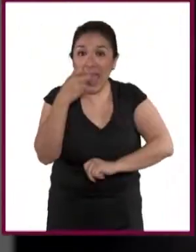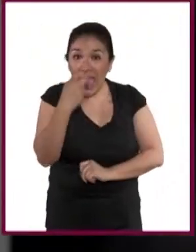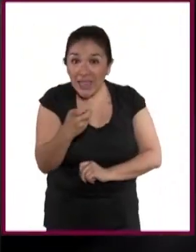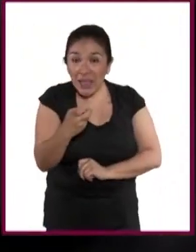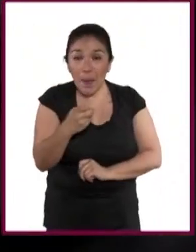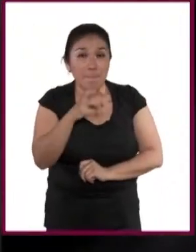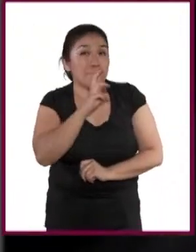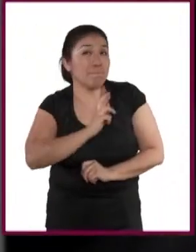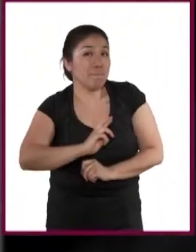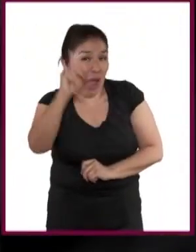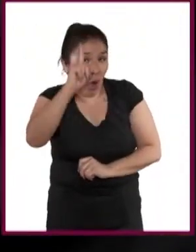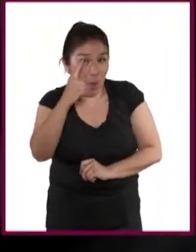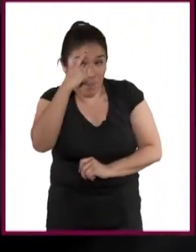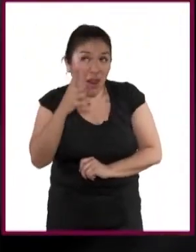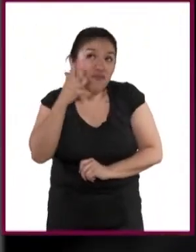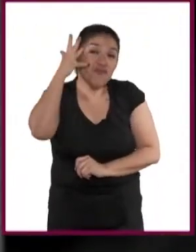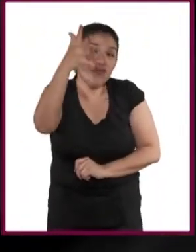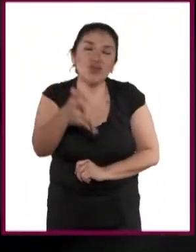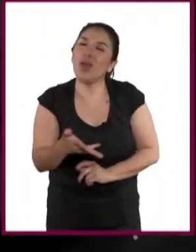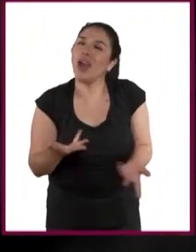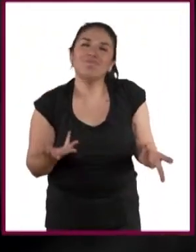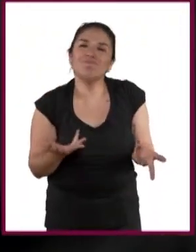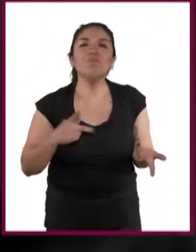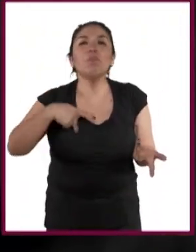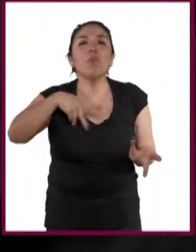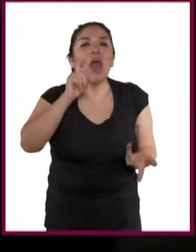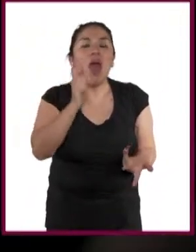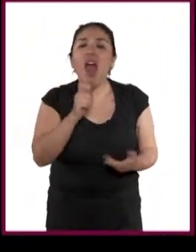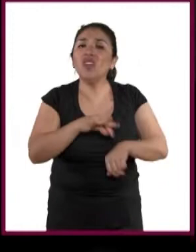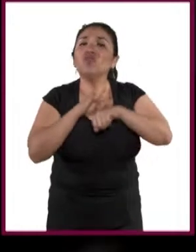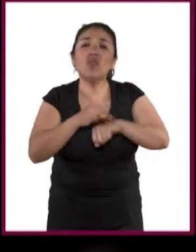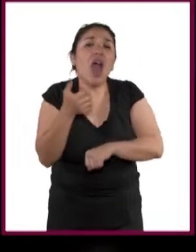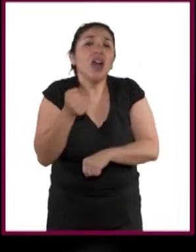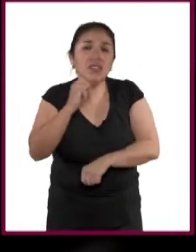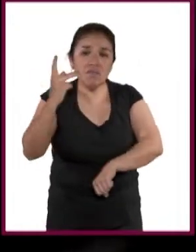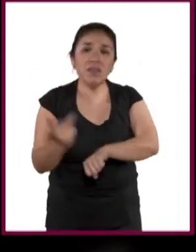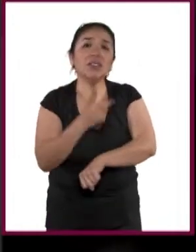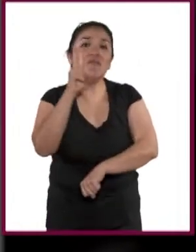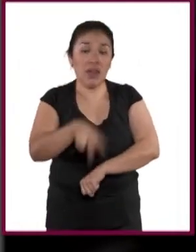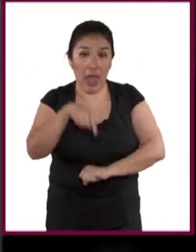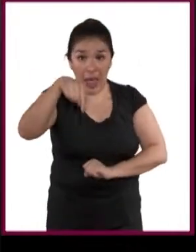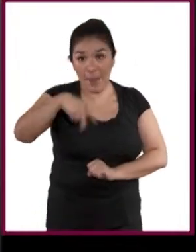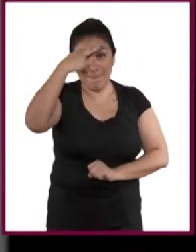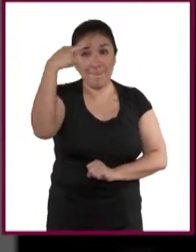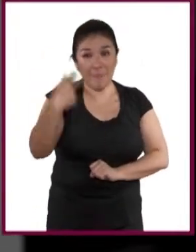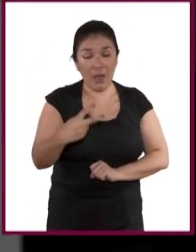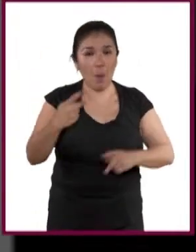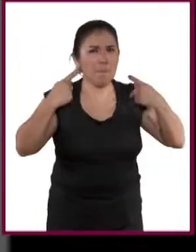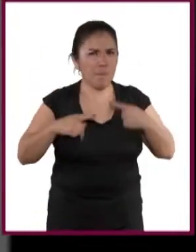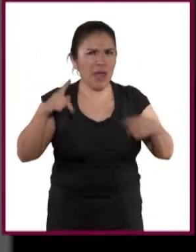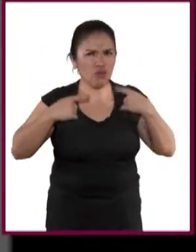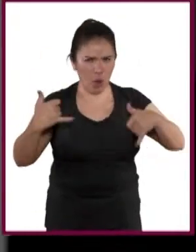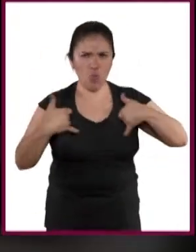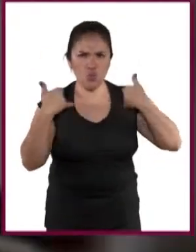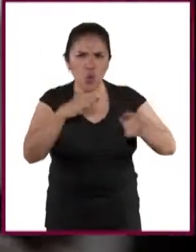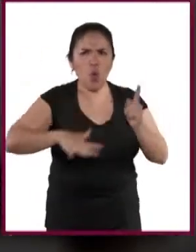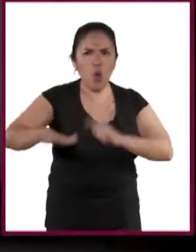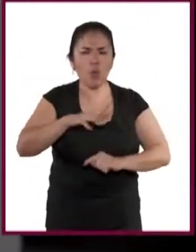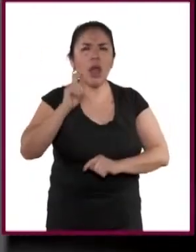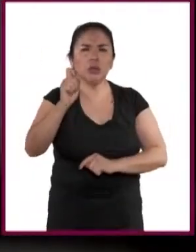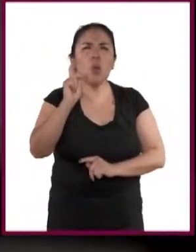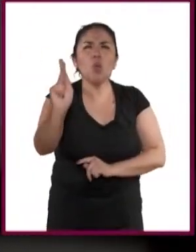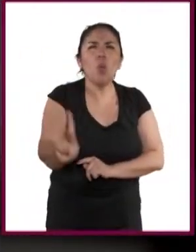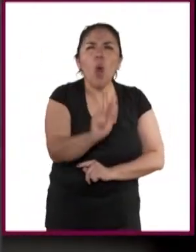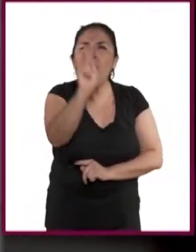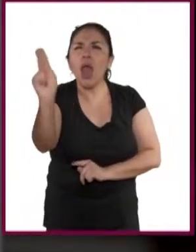panorama no es el óptimo ni el más deseado, pero es una realidad. En México, las personas jóvenes de